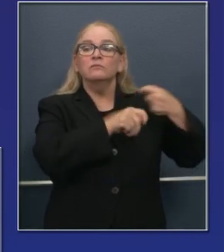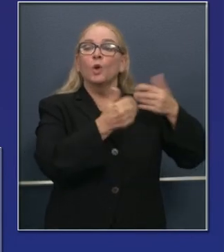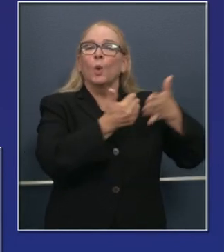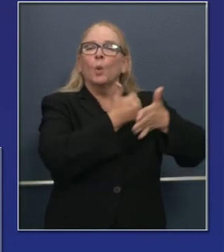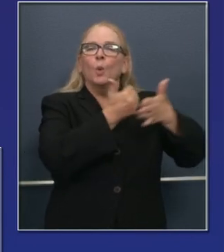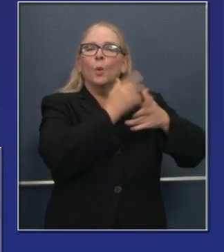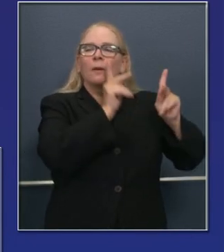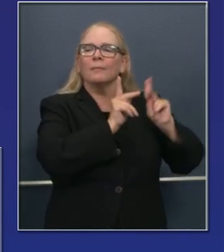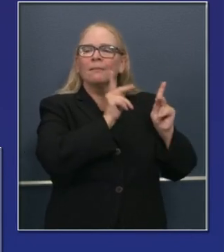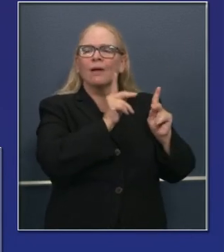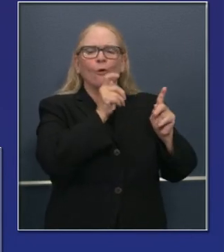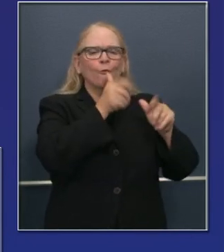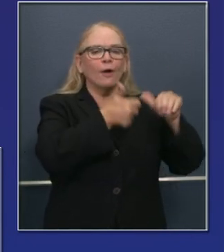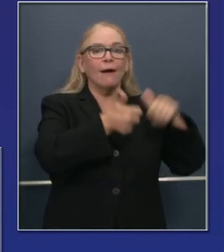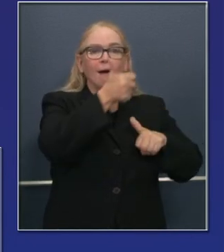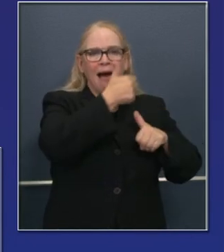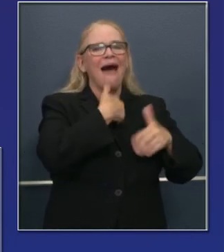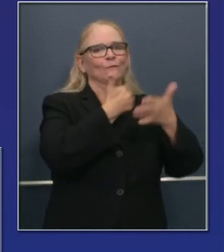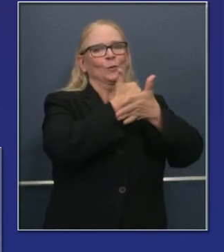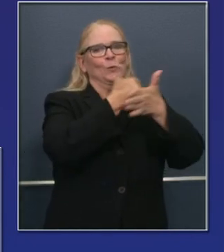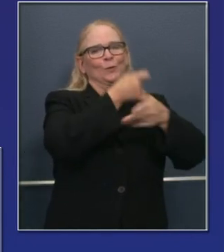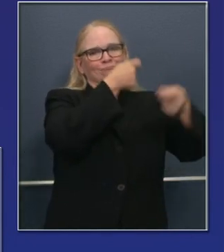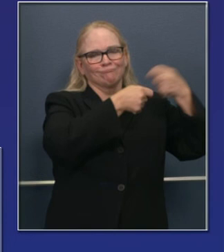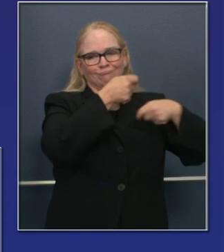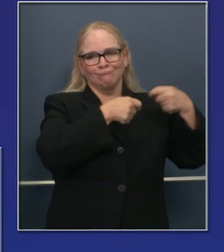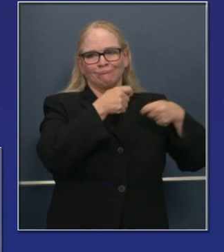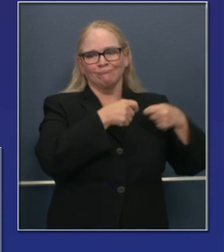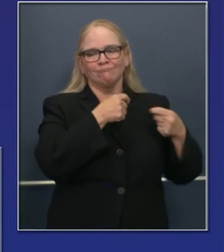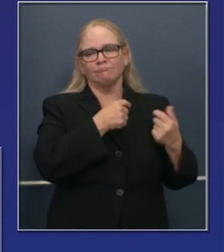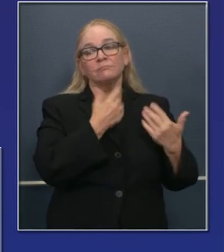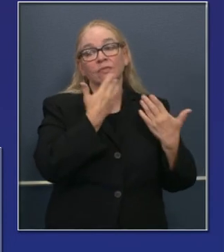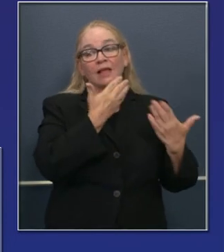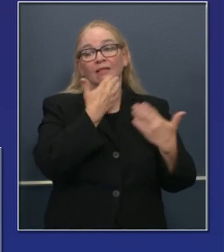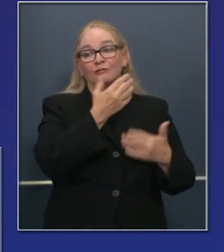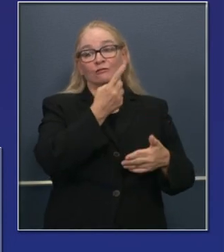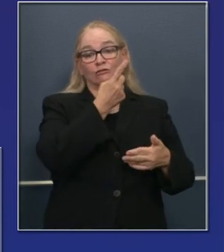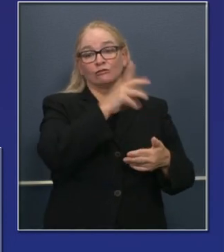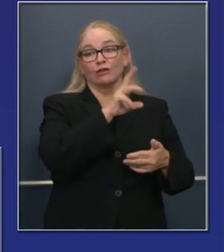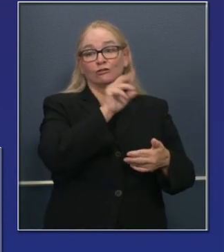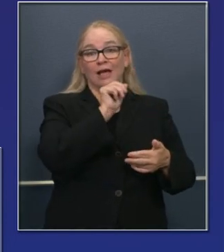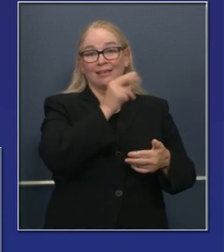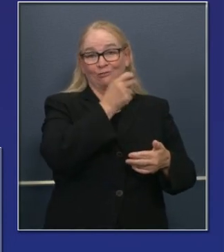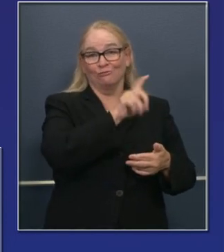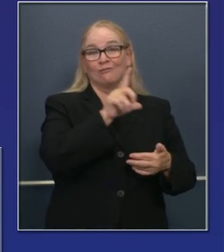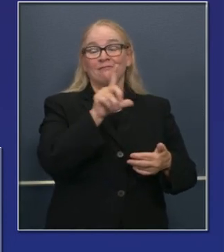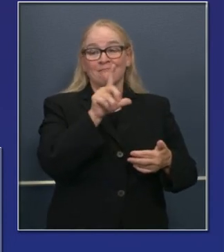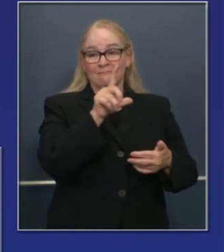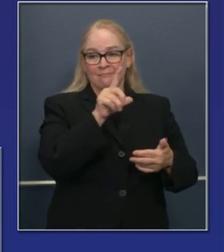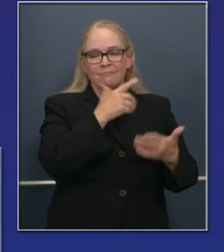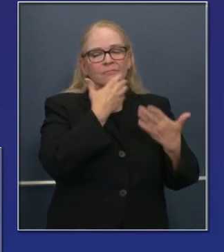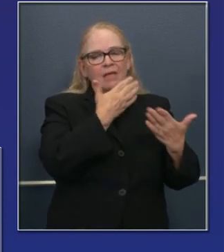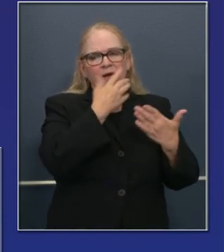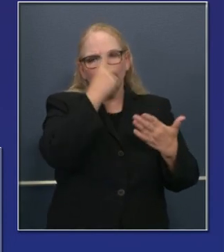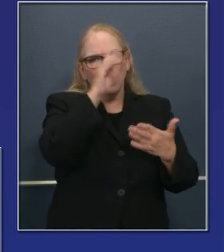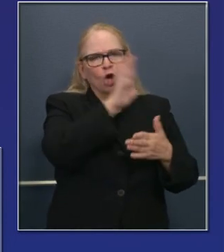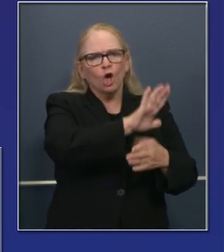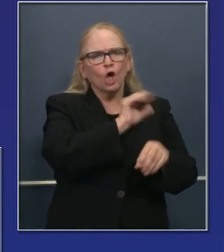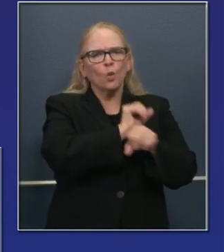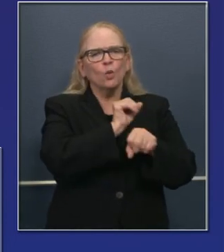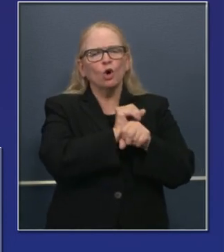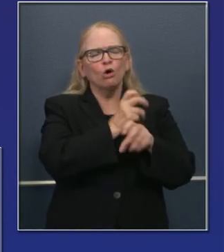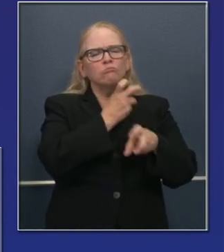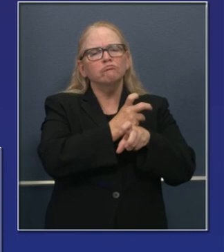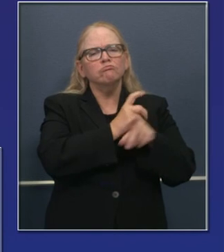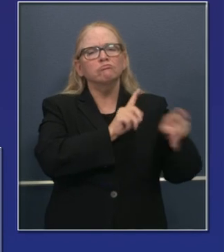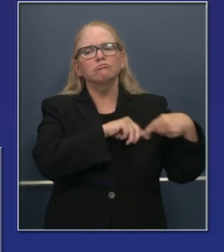liderazgo. El Departamento de Salud y Edad Pública, quiero dar gracias a la doctora Salma Angel por su